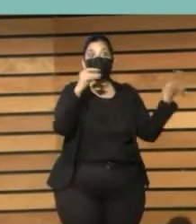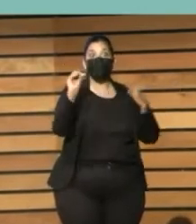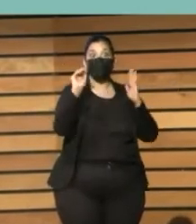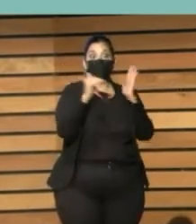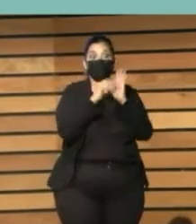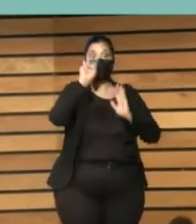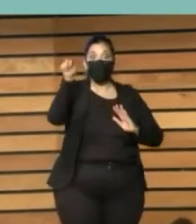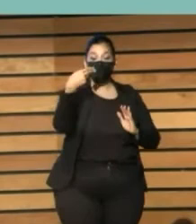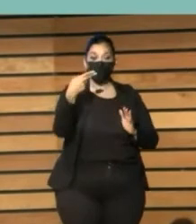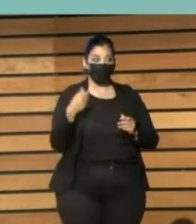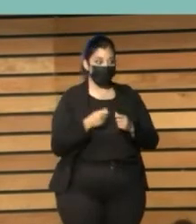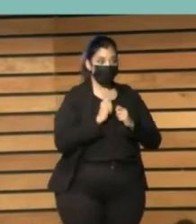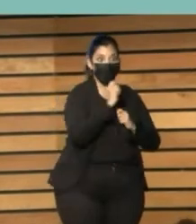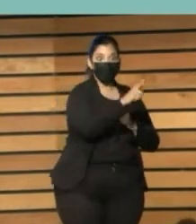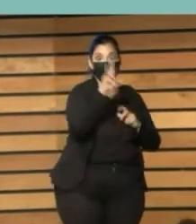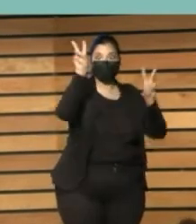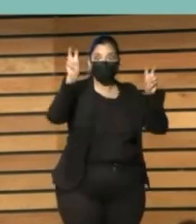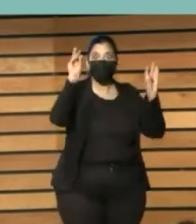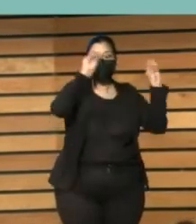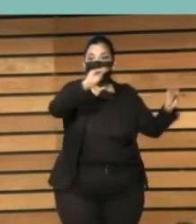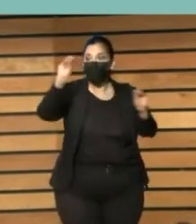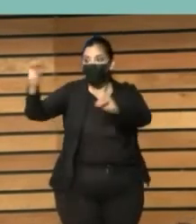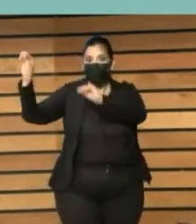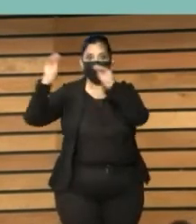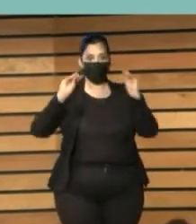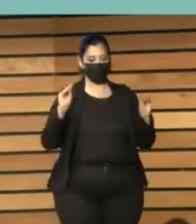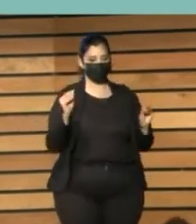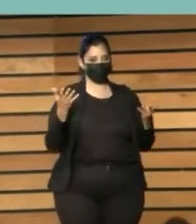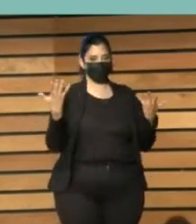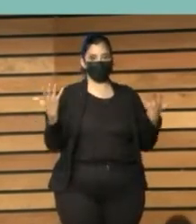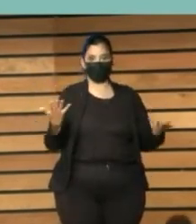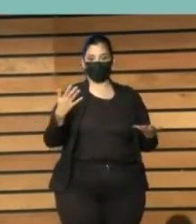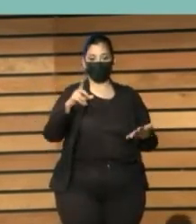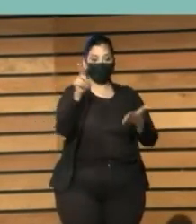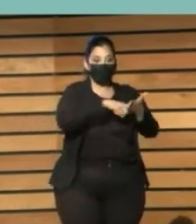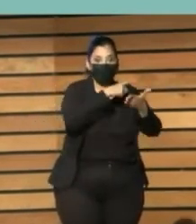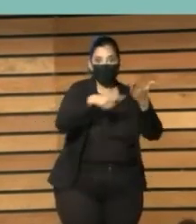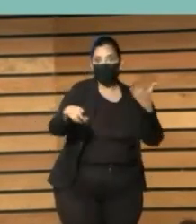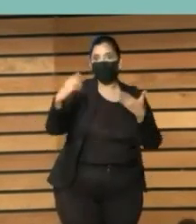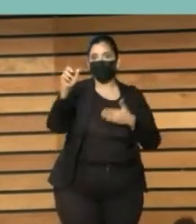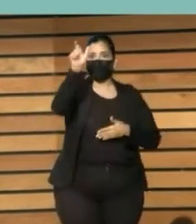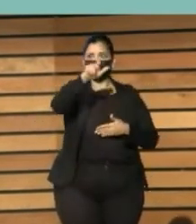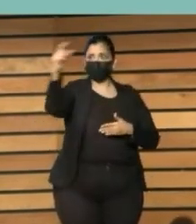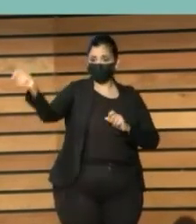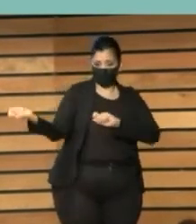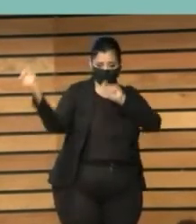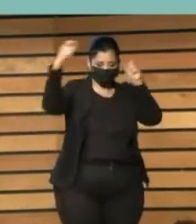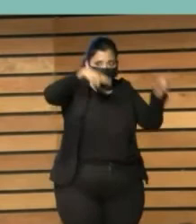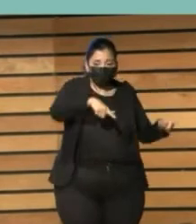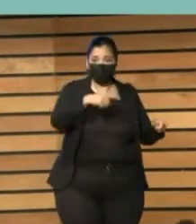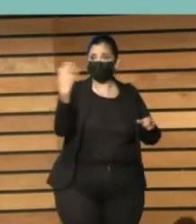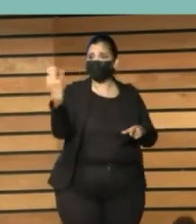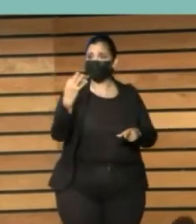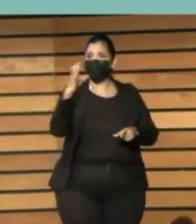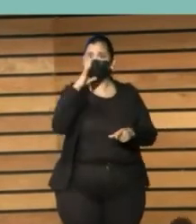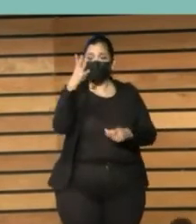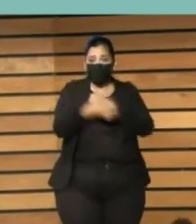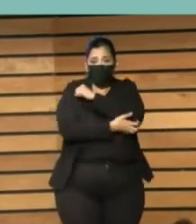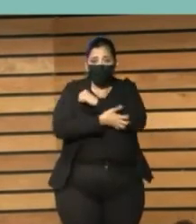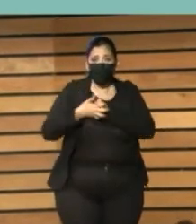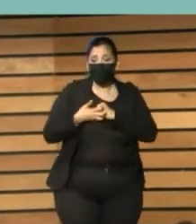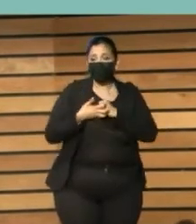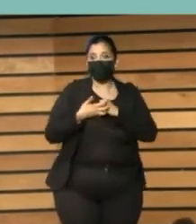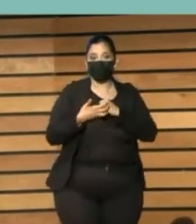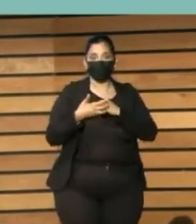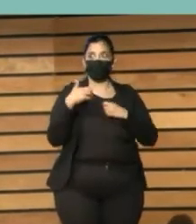hacer formación, para hacer un programa completo de acompañamiento a inmigrantes, a gitanas. Bueno, fue un programa precioso. ¿Qué pasa con los